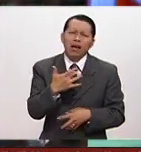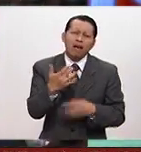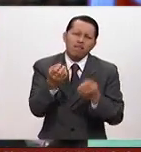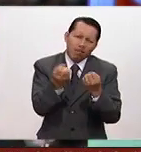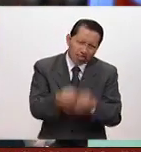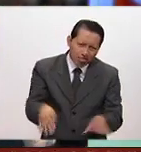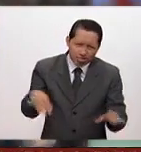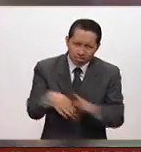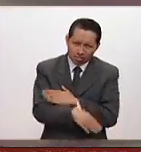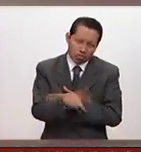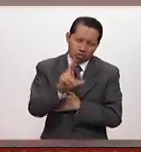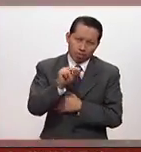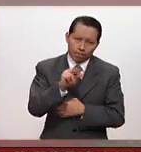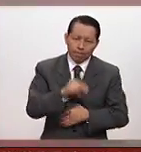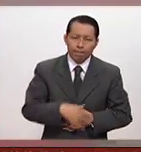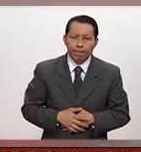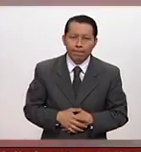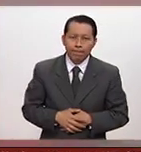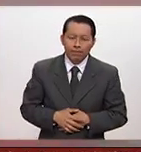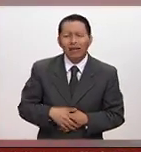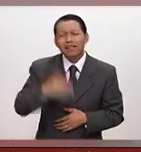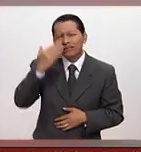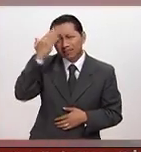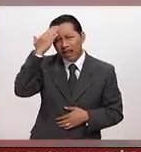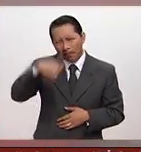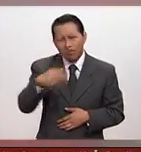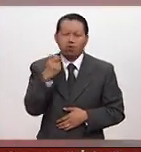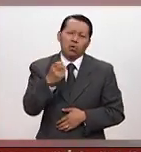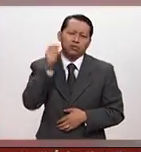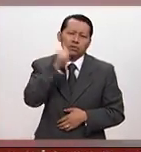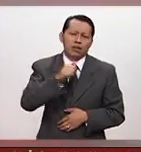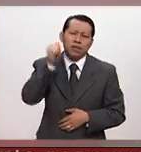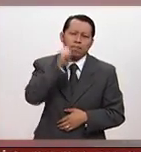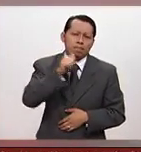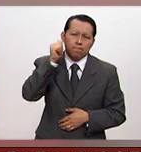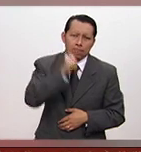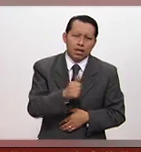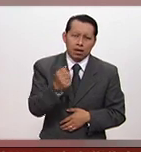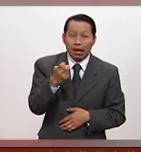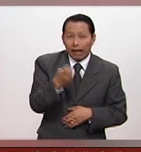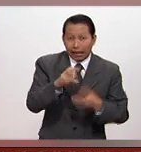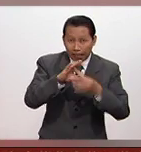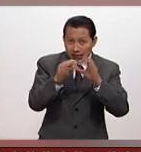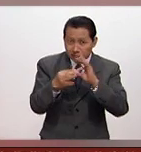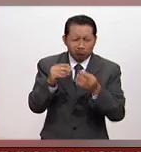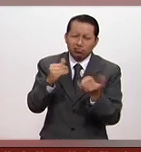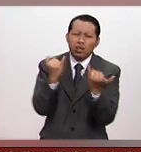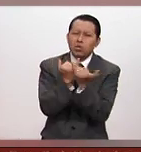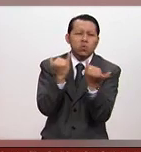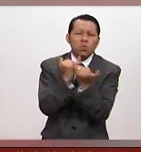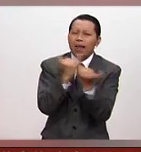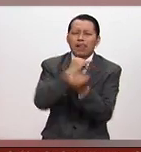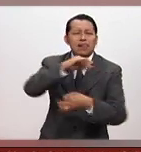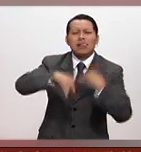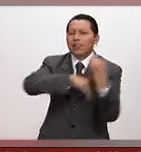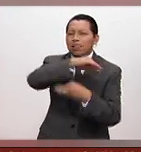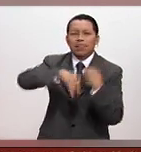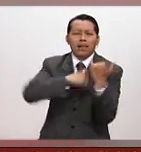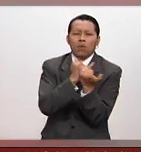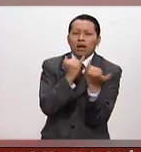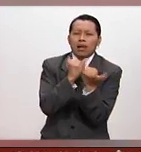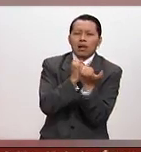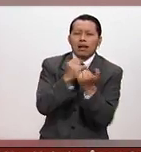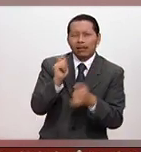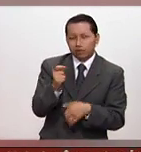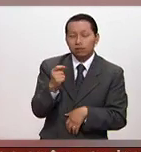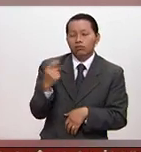debemos considerarlo así. Sabemos que así es siempre, no solamente en esta competencia, en todo donde estamos estas parejas ya